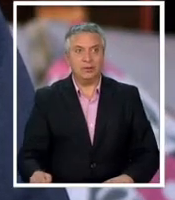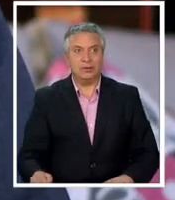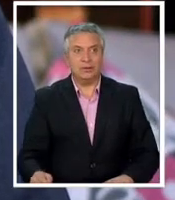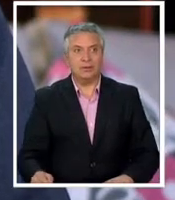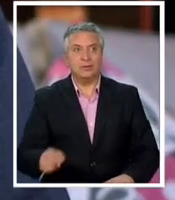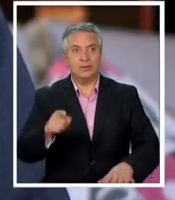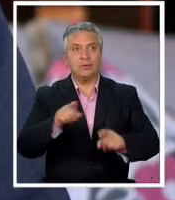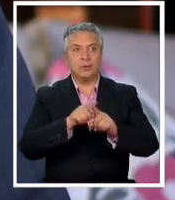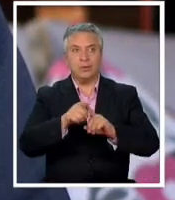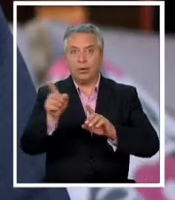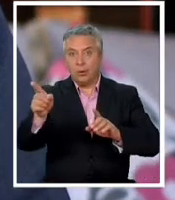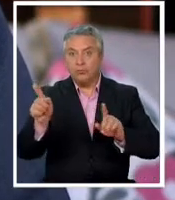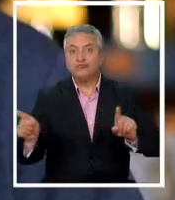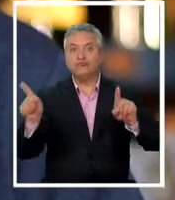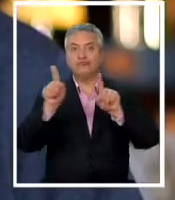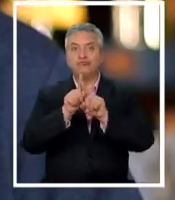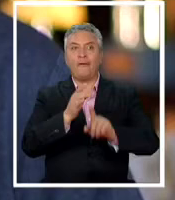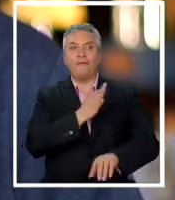se juntó con una francesa